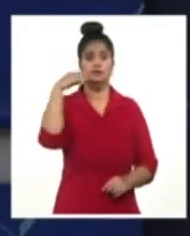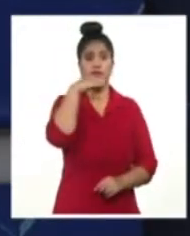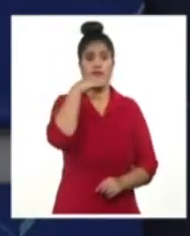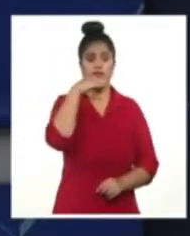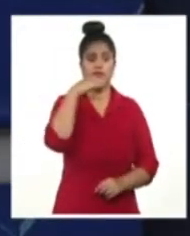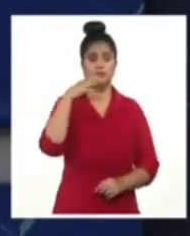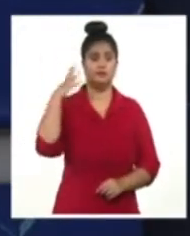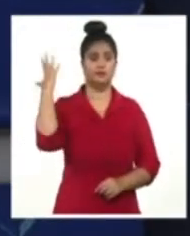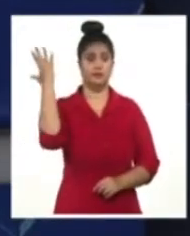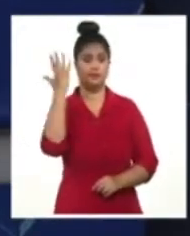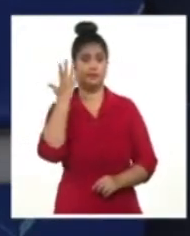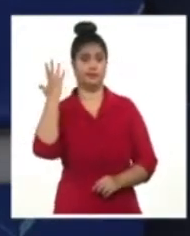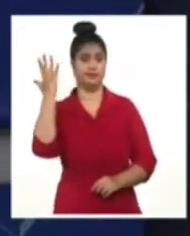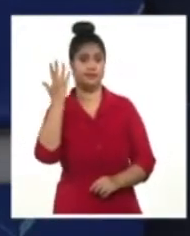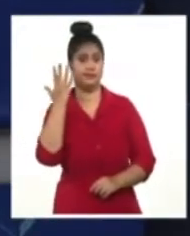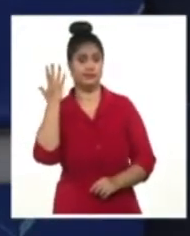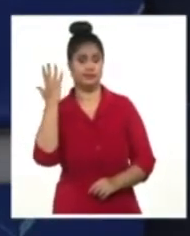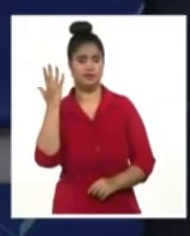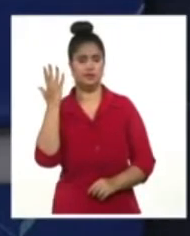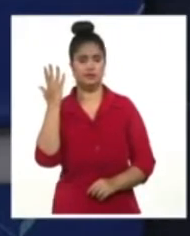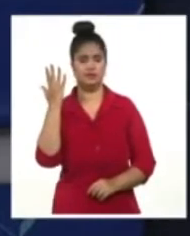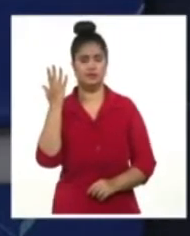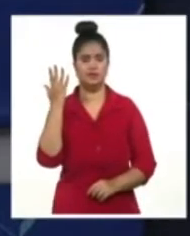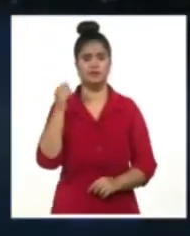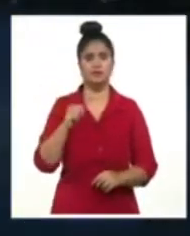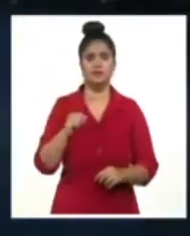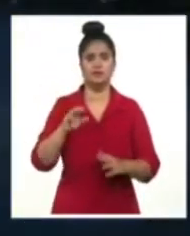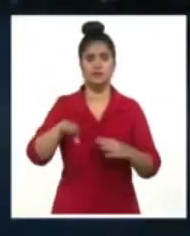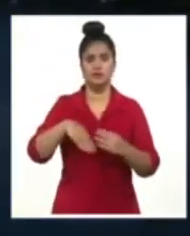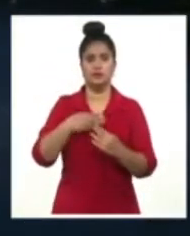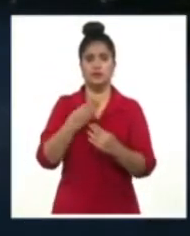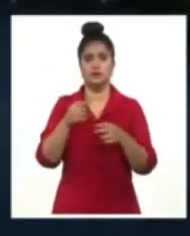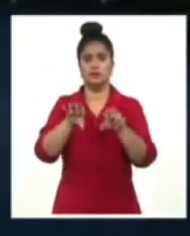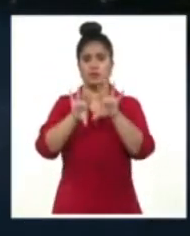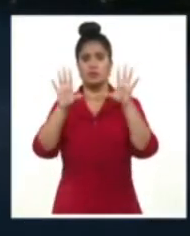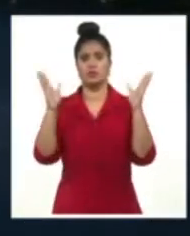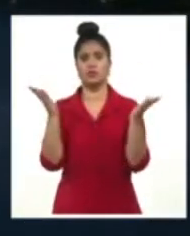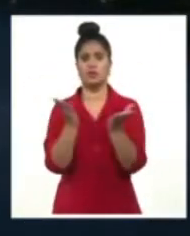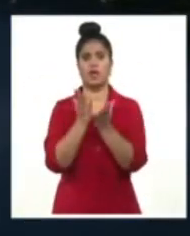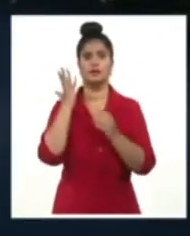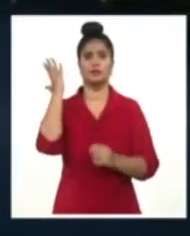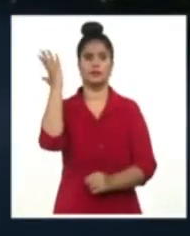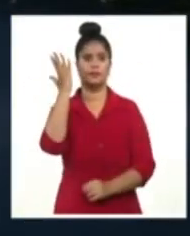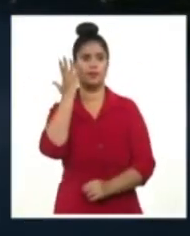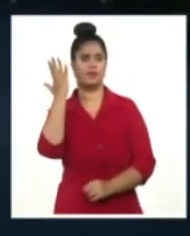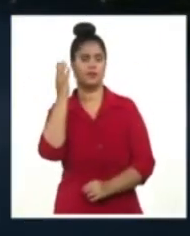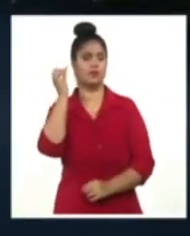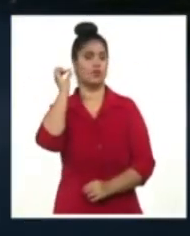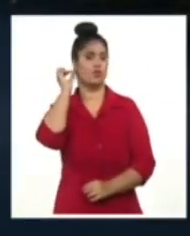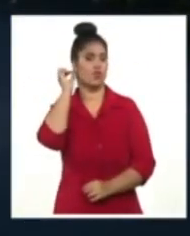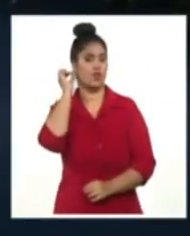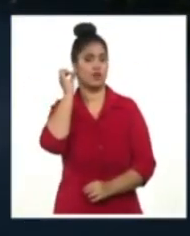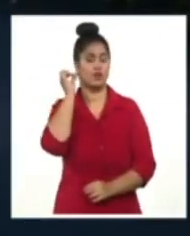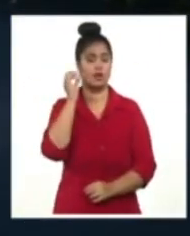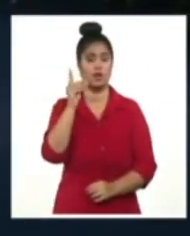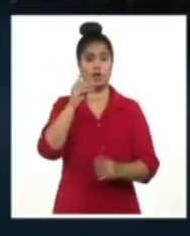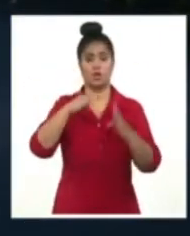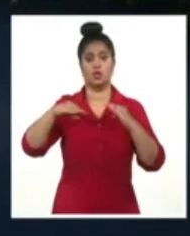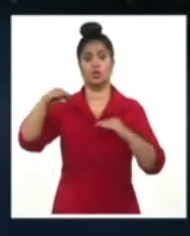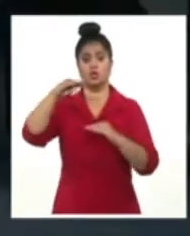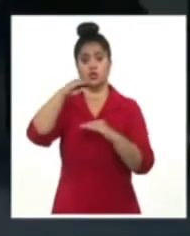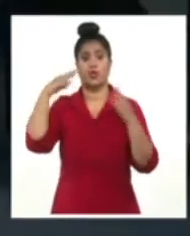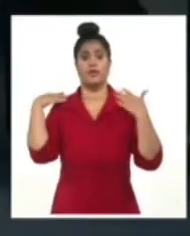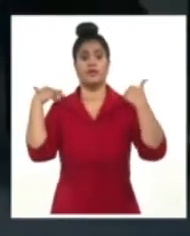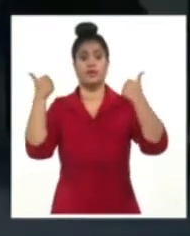actividades centrales en el país por el Día Mundial del Medio Ambiente. La doctora Odalis Goicochea Cardoso, directora general de